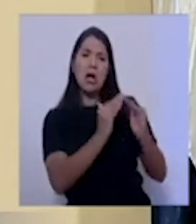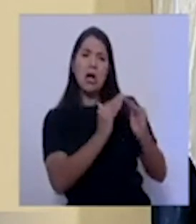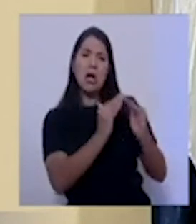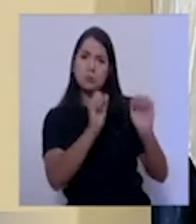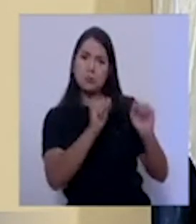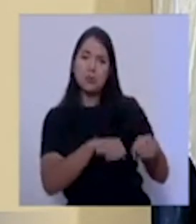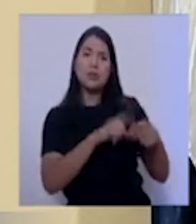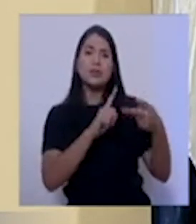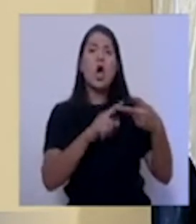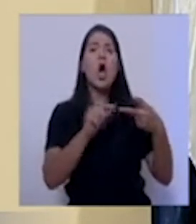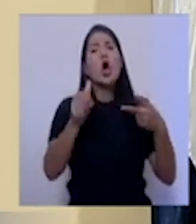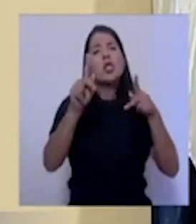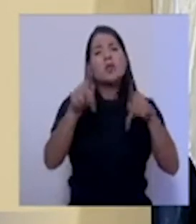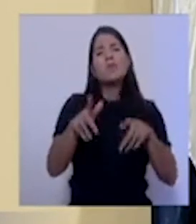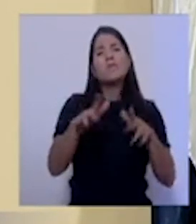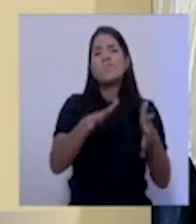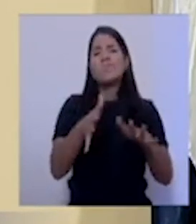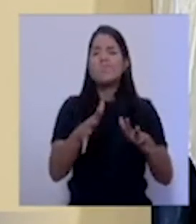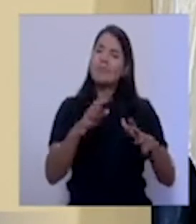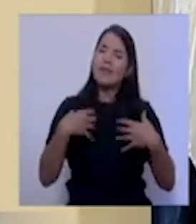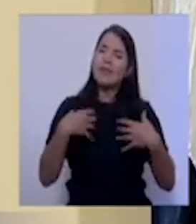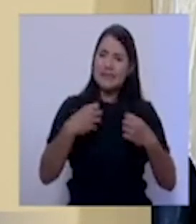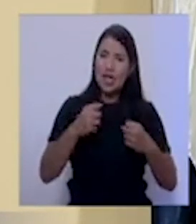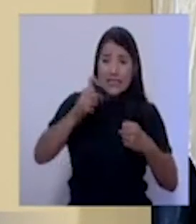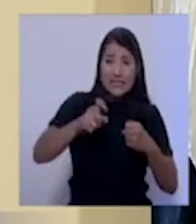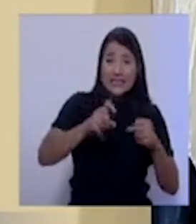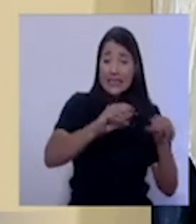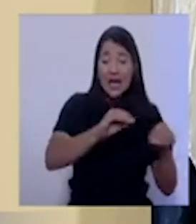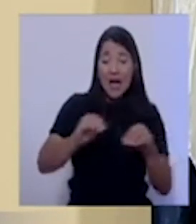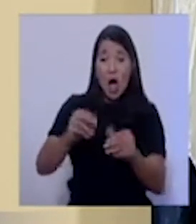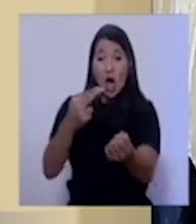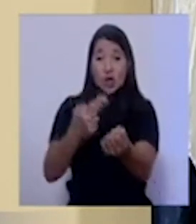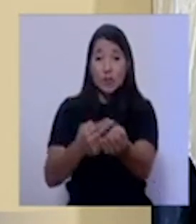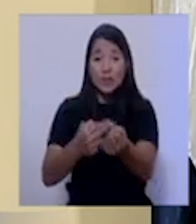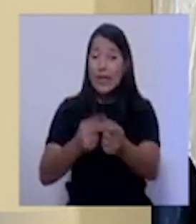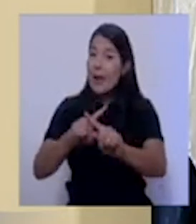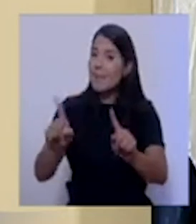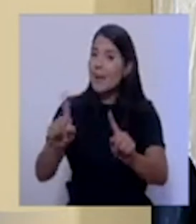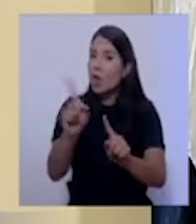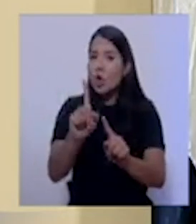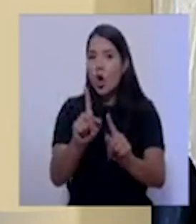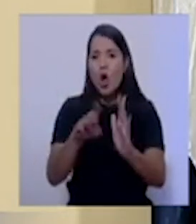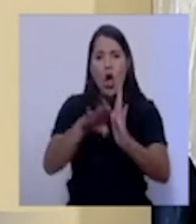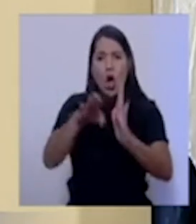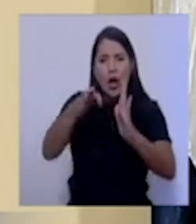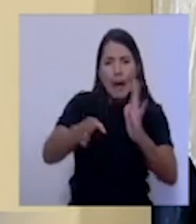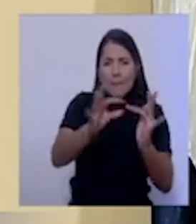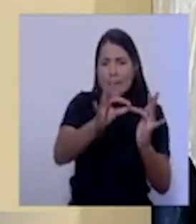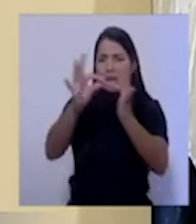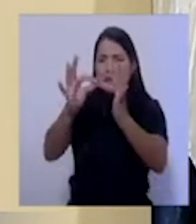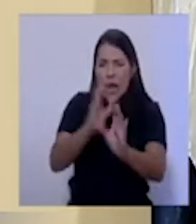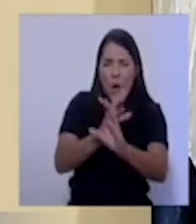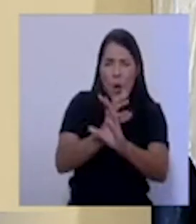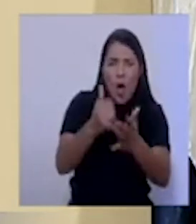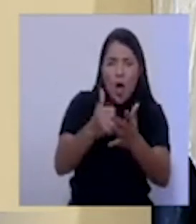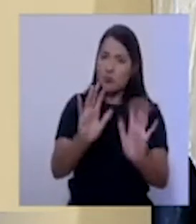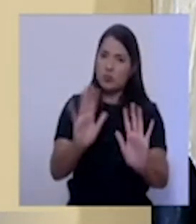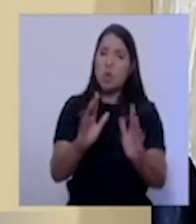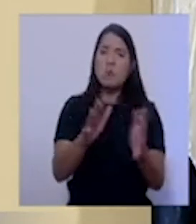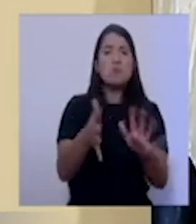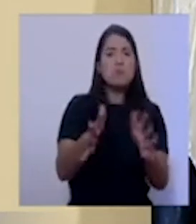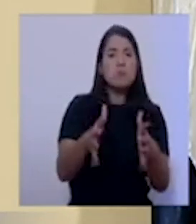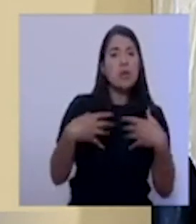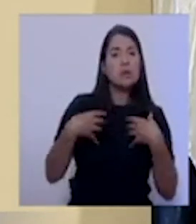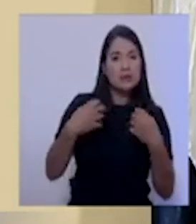que son los que requieren un internamiento y una vigilancia, pero no son camas especializadas como las camas de cuidados intensivos. Y hay pacientes